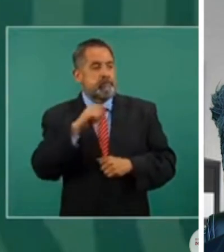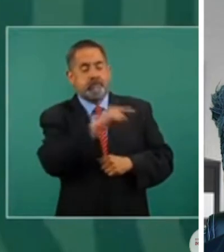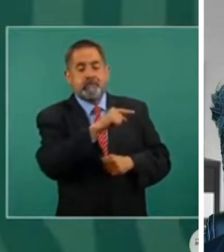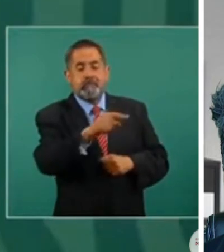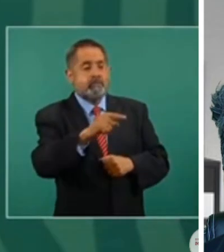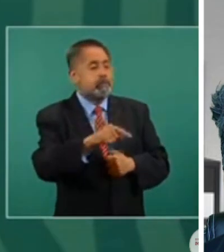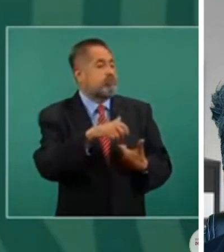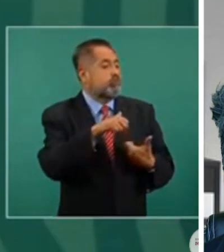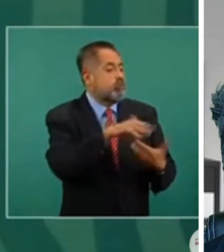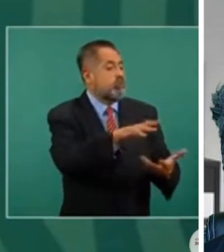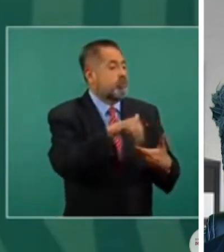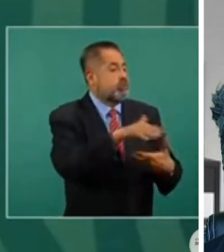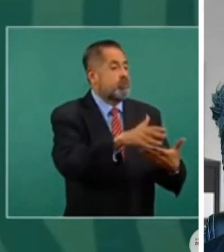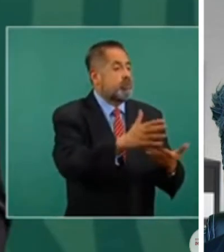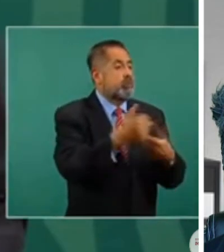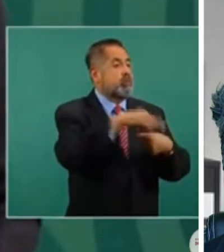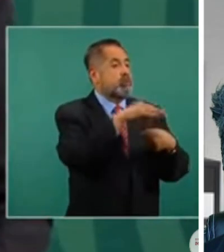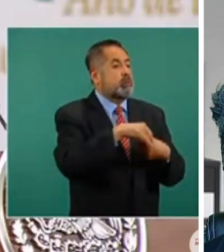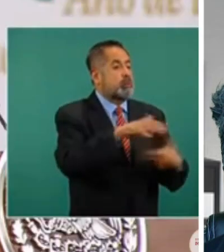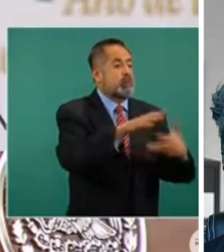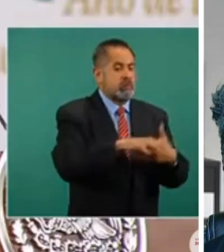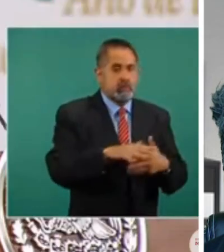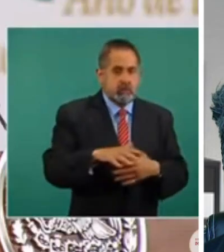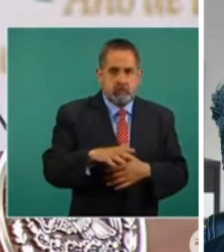para comprar votos, eso sí lo voy a decir.